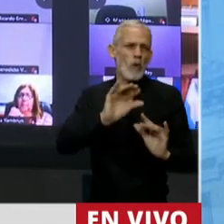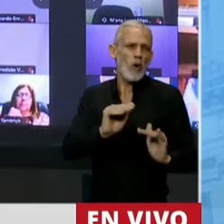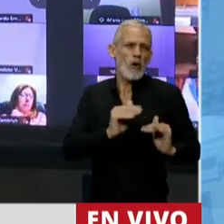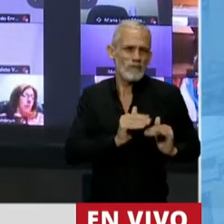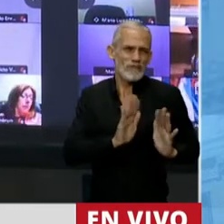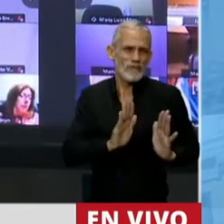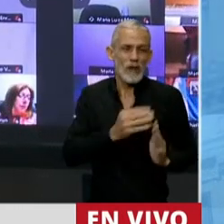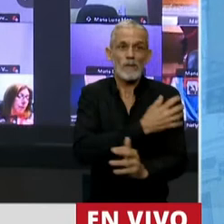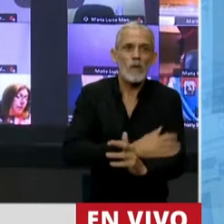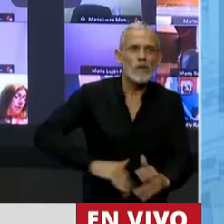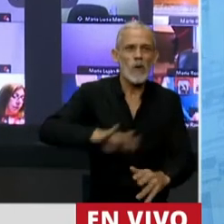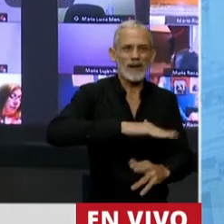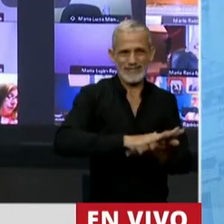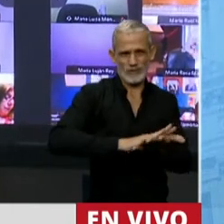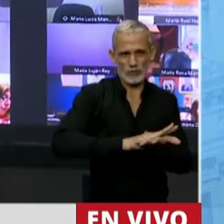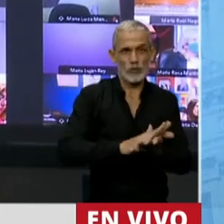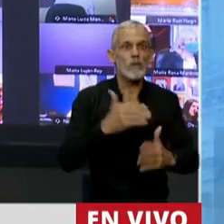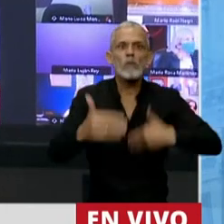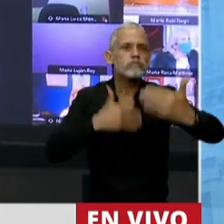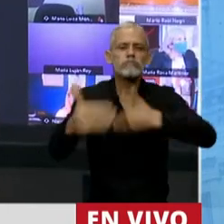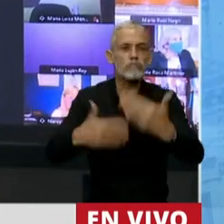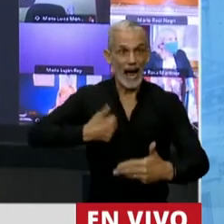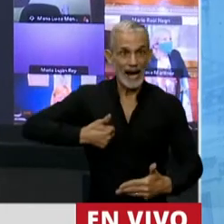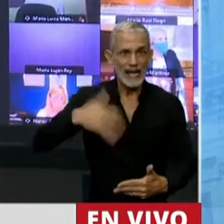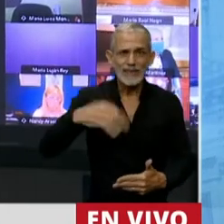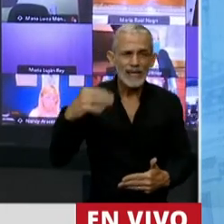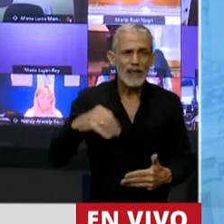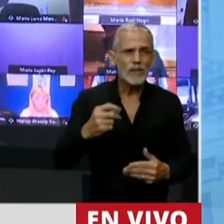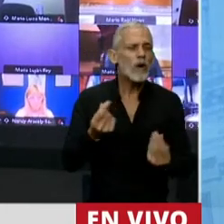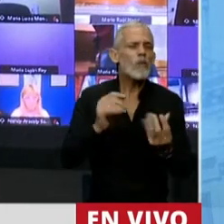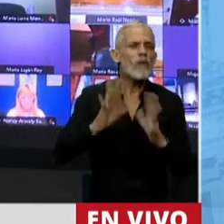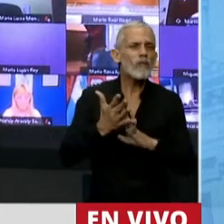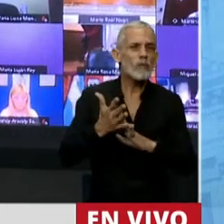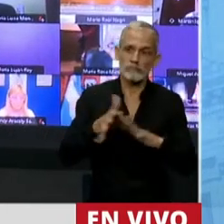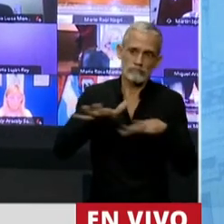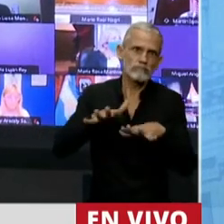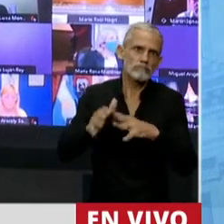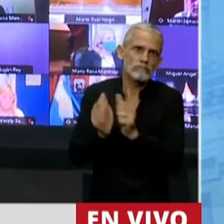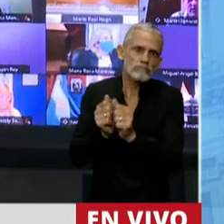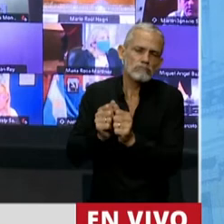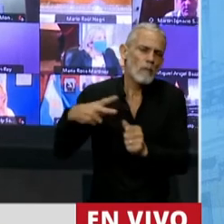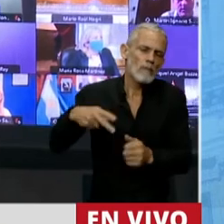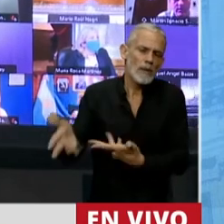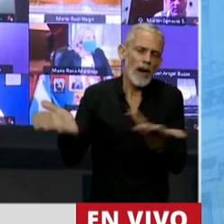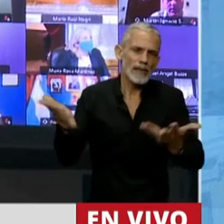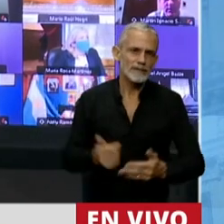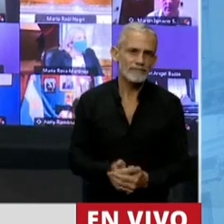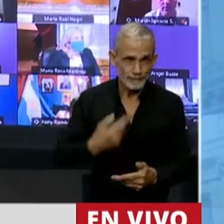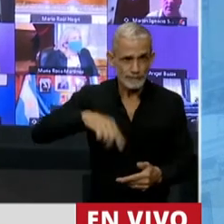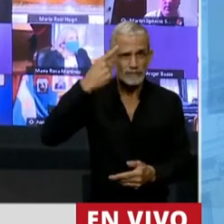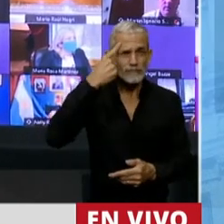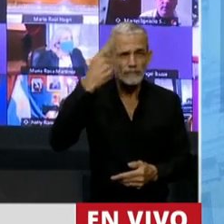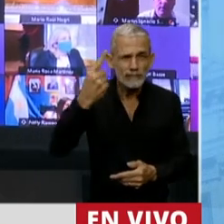pobreza. Pero tenemos que crecer en la Argentina desde la actividad privada, señor Presidente. Nosotros creemos